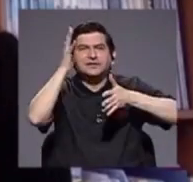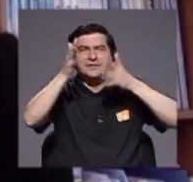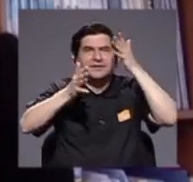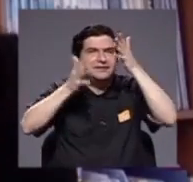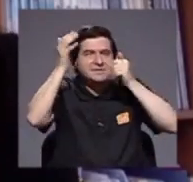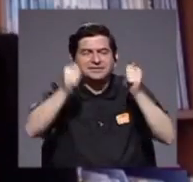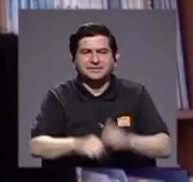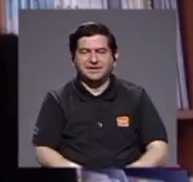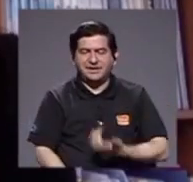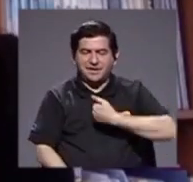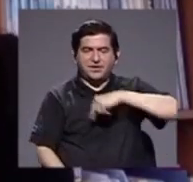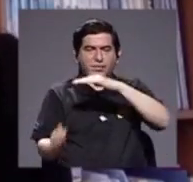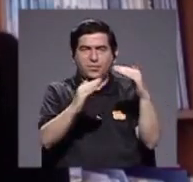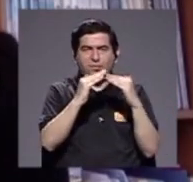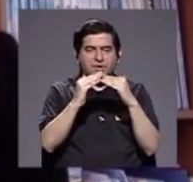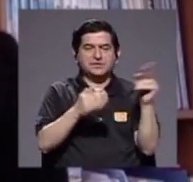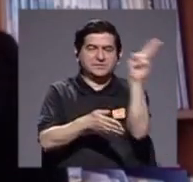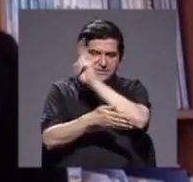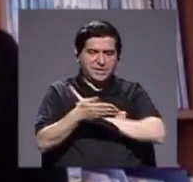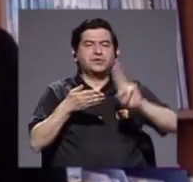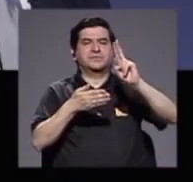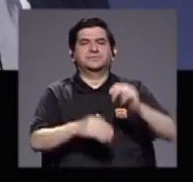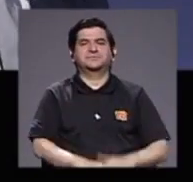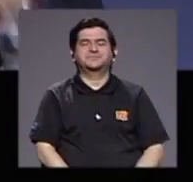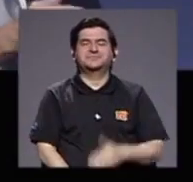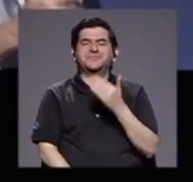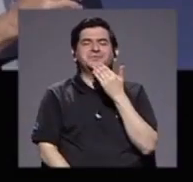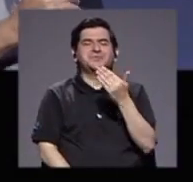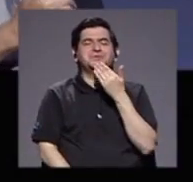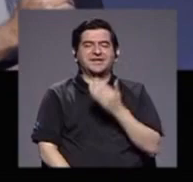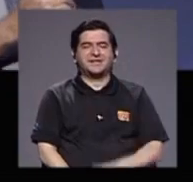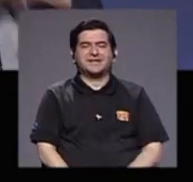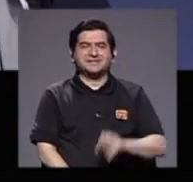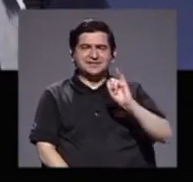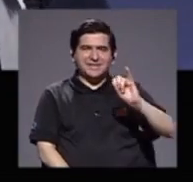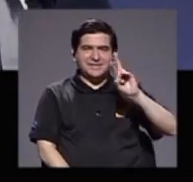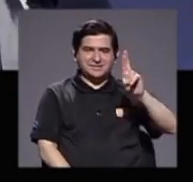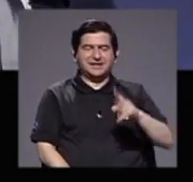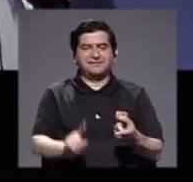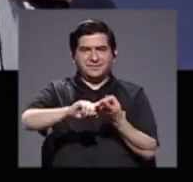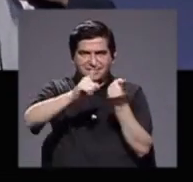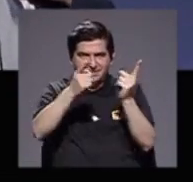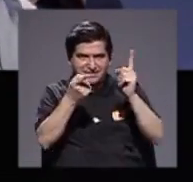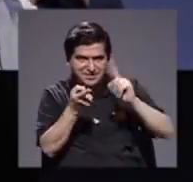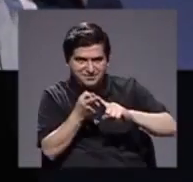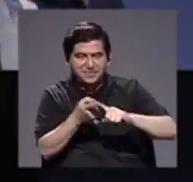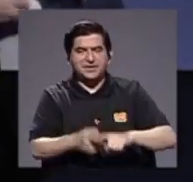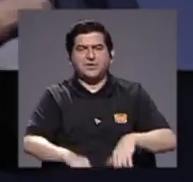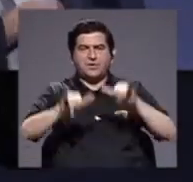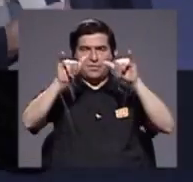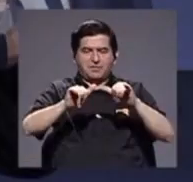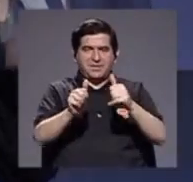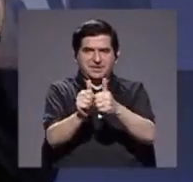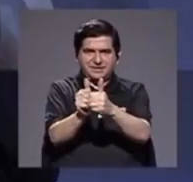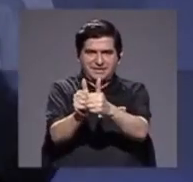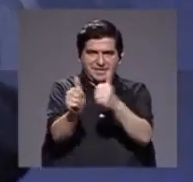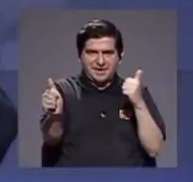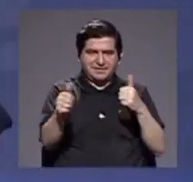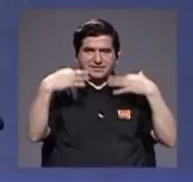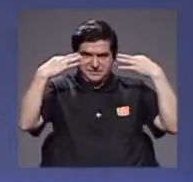reinventarnos como comunidad y como universidad muchas gracias doña Isabel amigas y amigos mantengan la sana